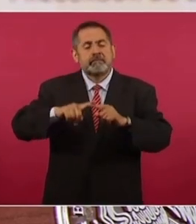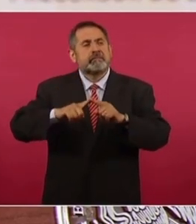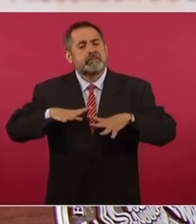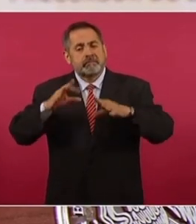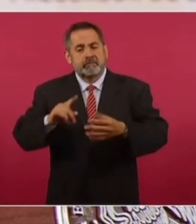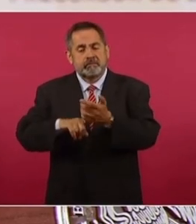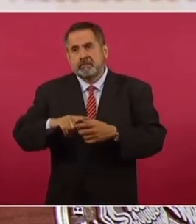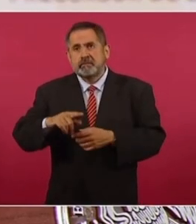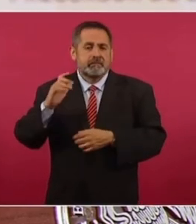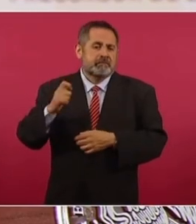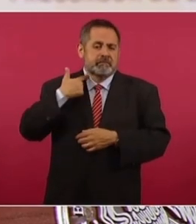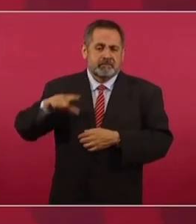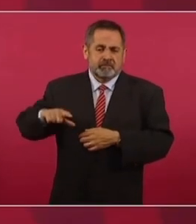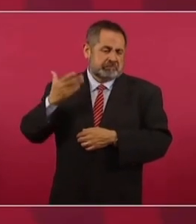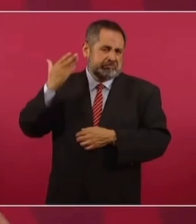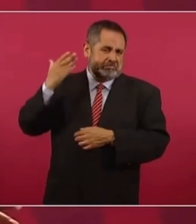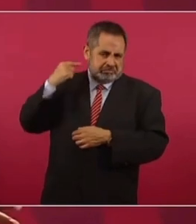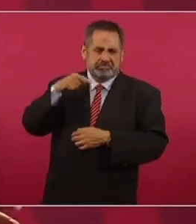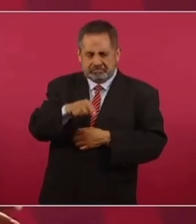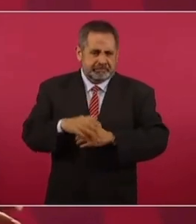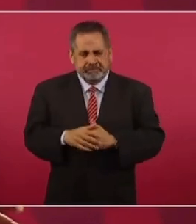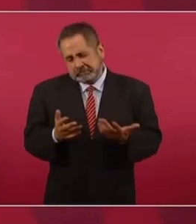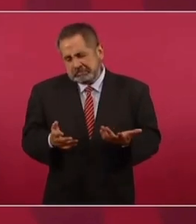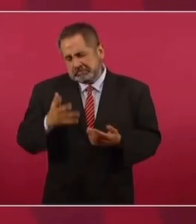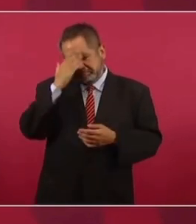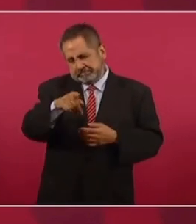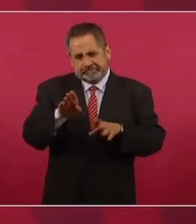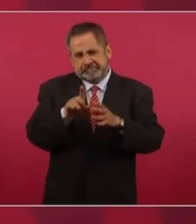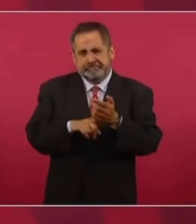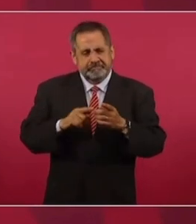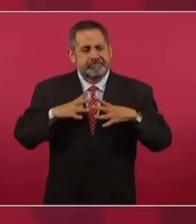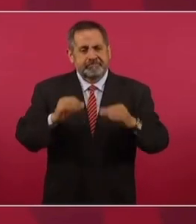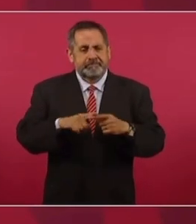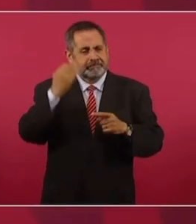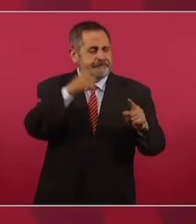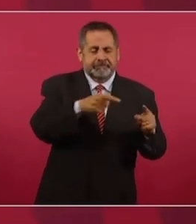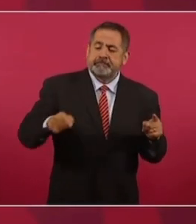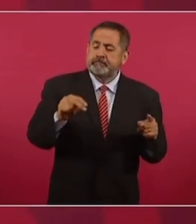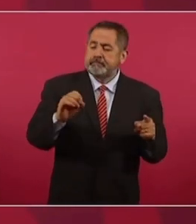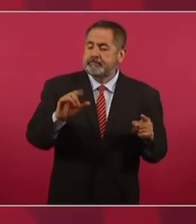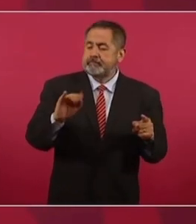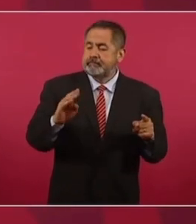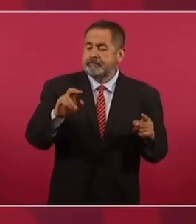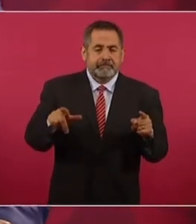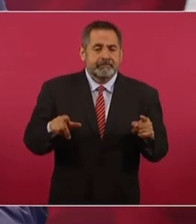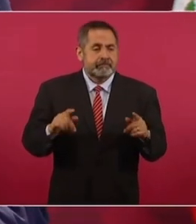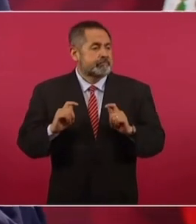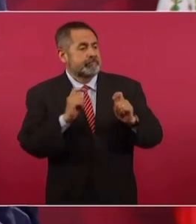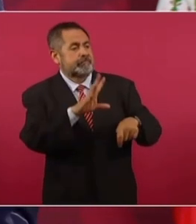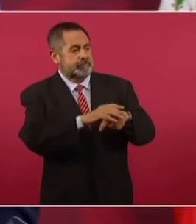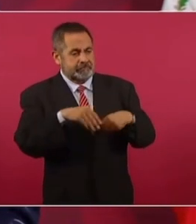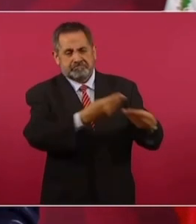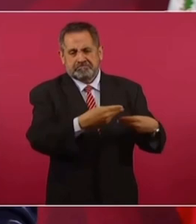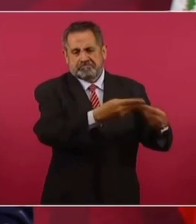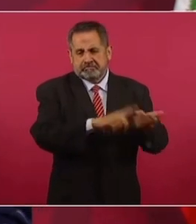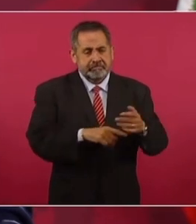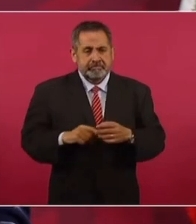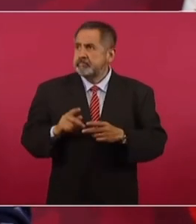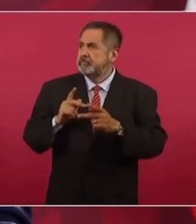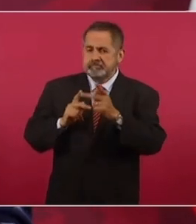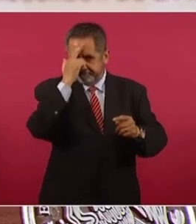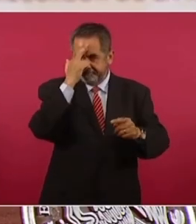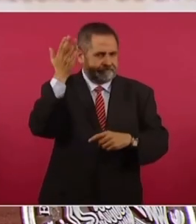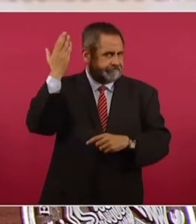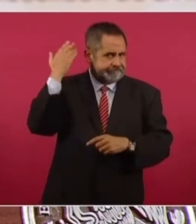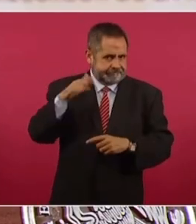en el gobierno anterior. Y como se hacía en todo el periodo neoliberal, se entregaron las concesiones y además créditos de la